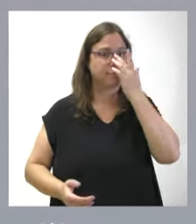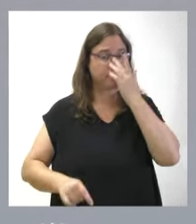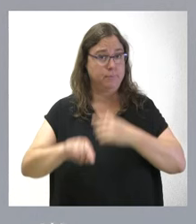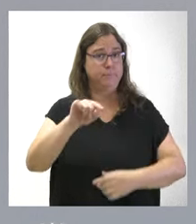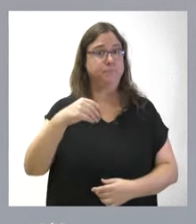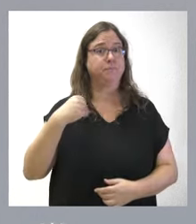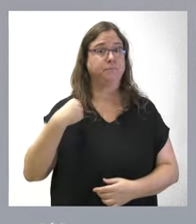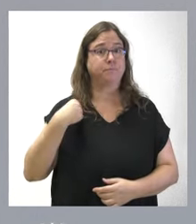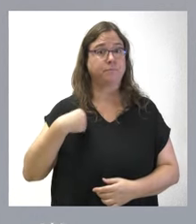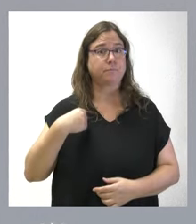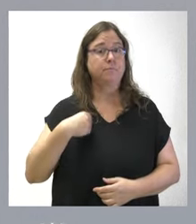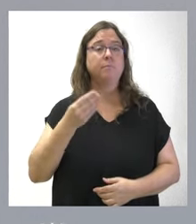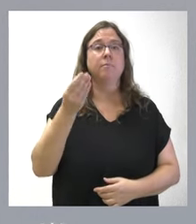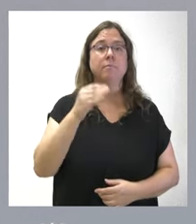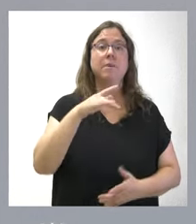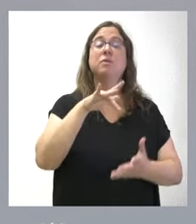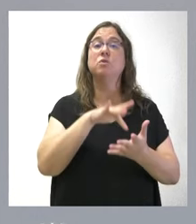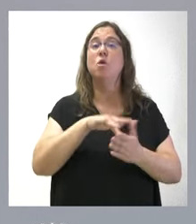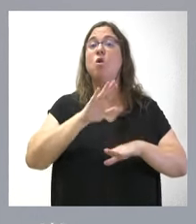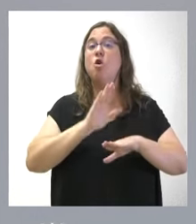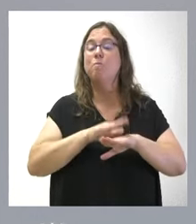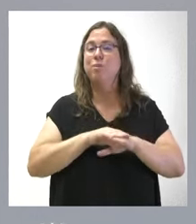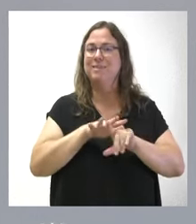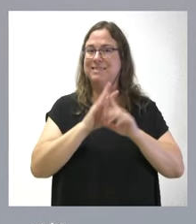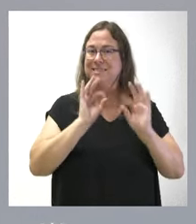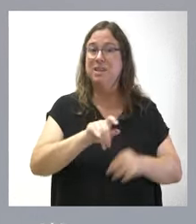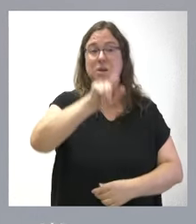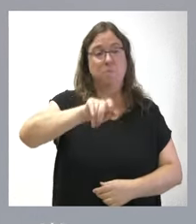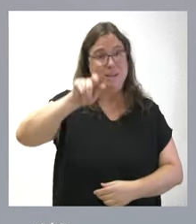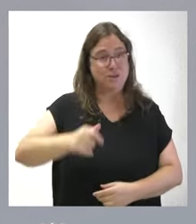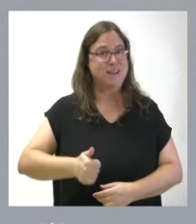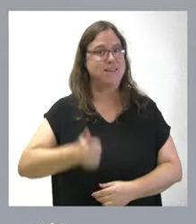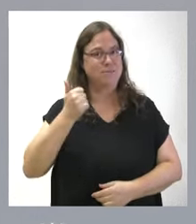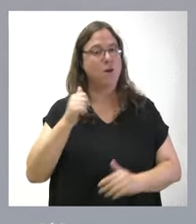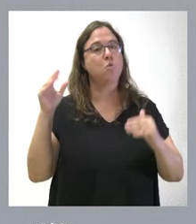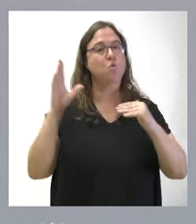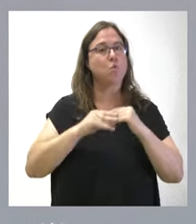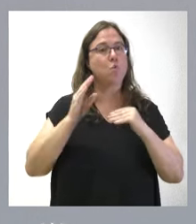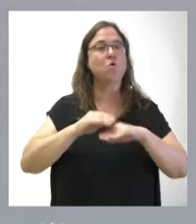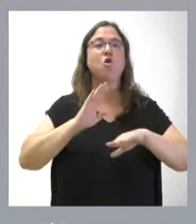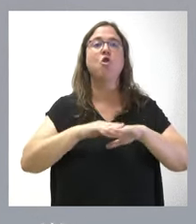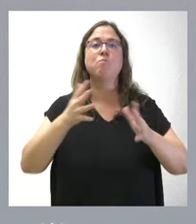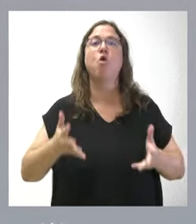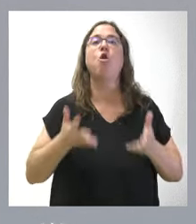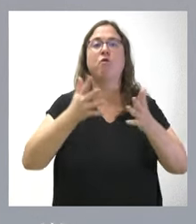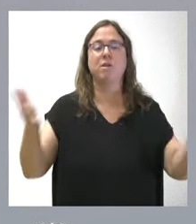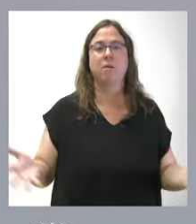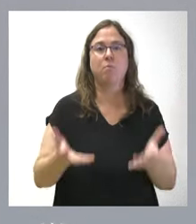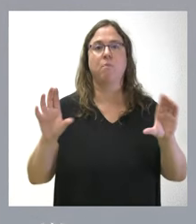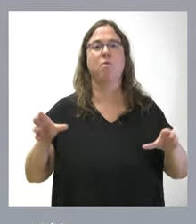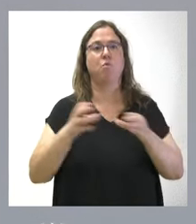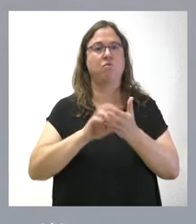incremento se produce precisamente por este hecho. Más personas, más usuarios, como consecuencia de la oferta que ha promovido la Junta de Castilla y León.